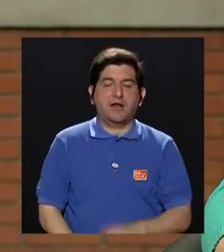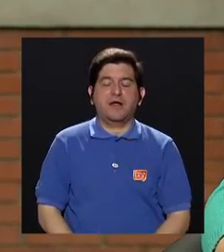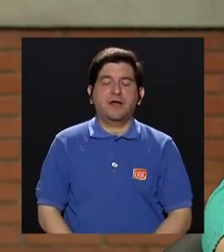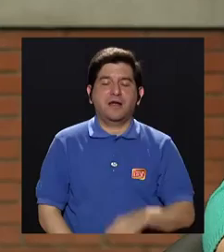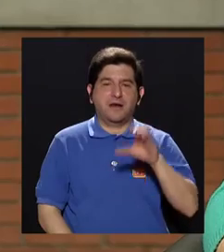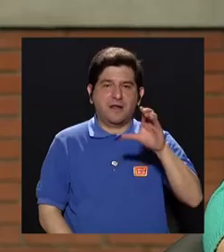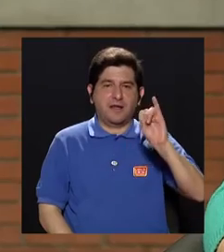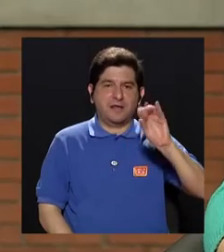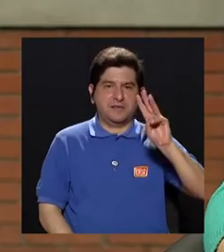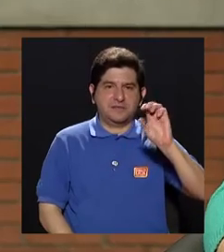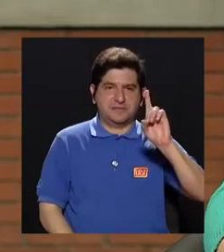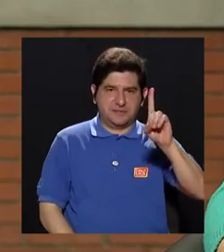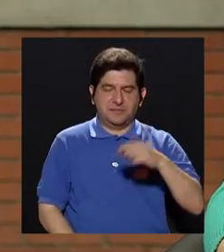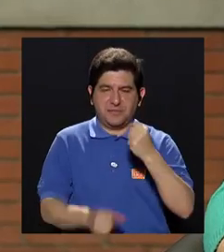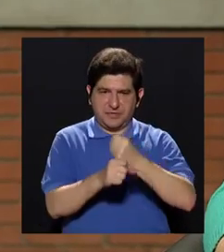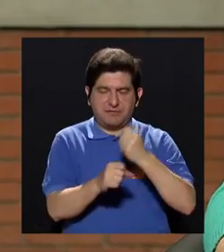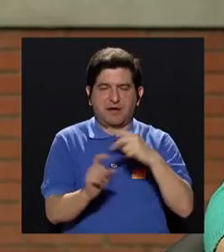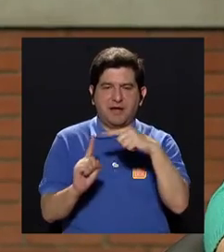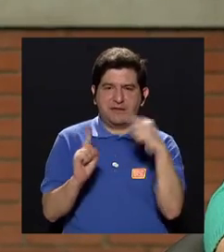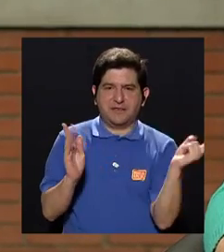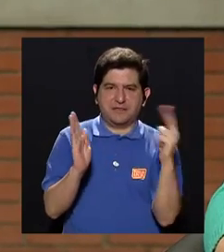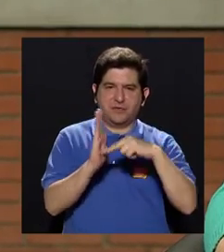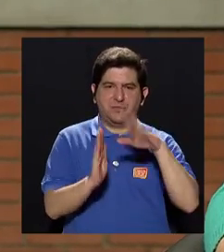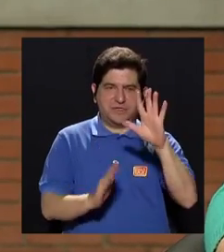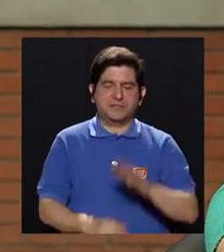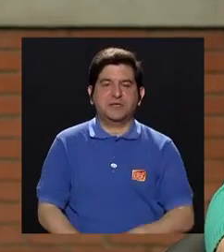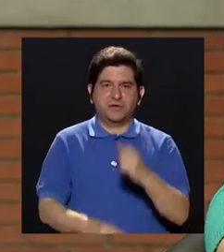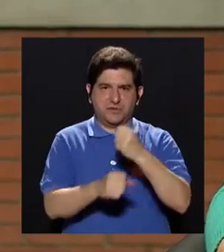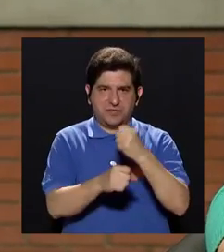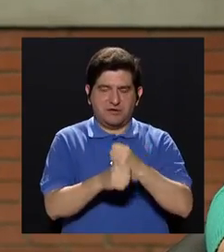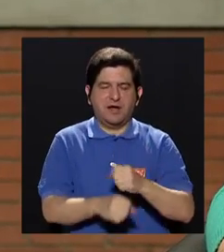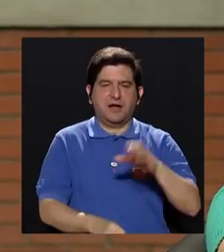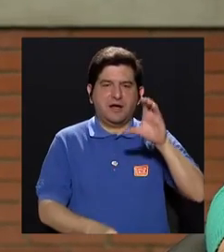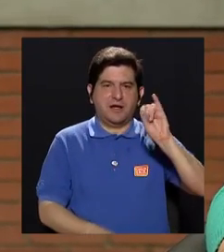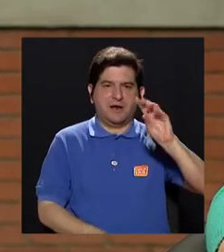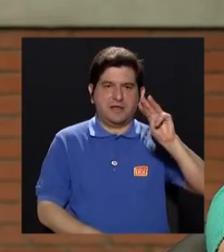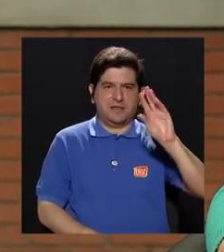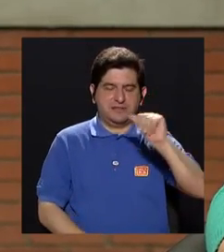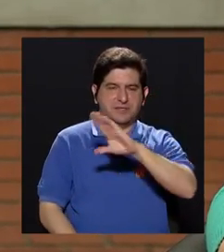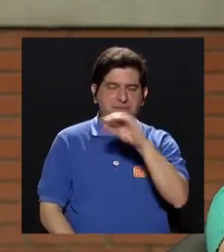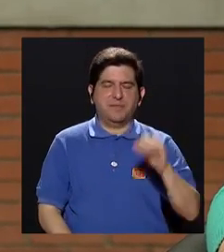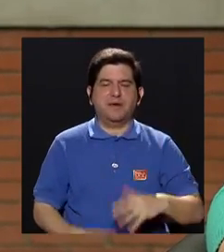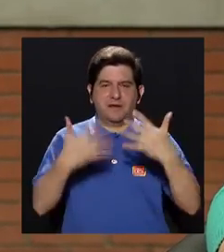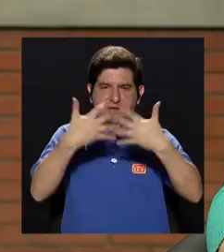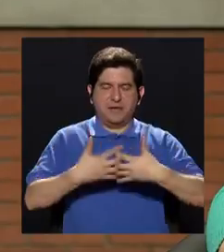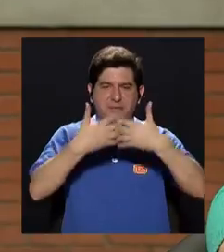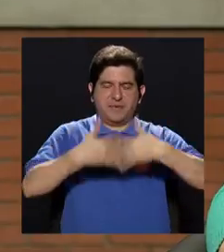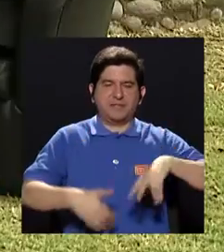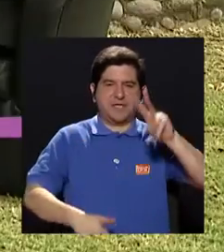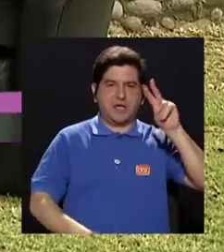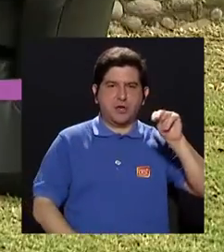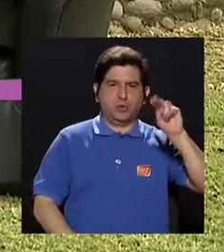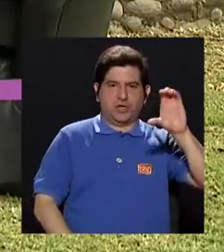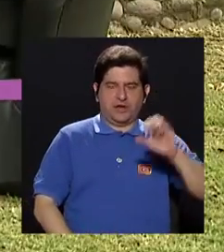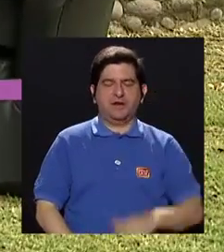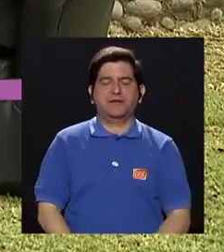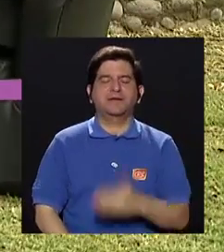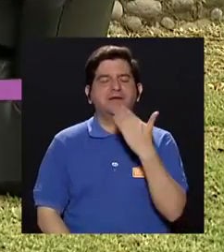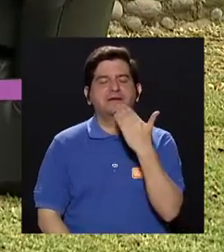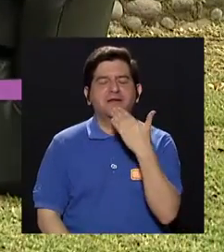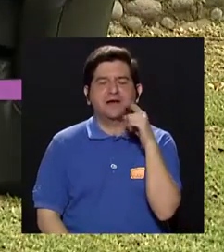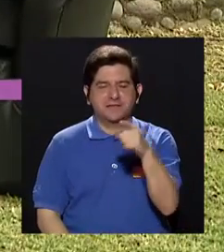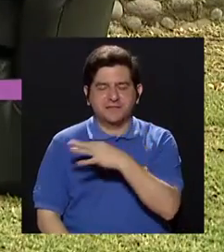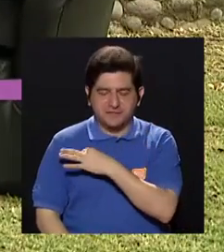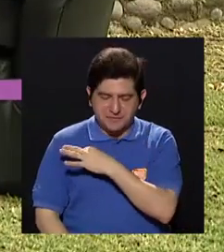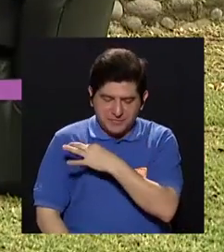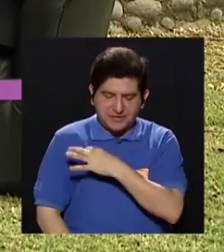farmacéutica del CIMED desde el año 2005 y ha trabajado para el Hospital CIMED y la compañía NutriCare. Bienvenido, doctor.